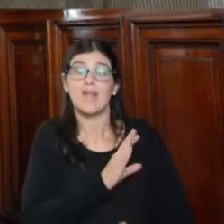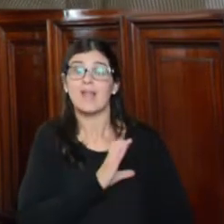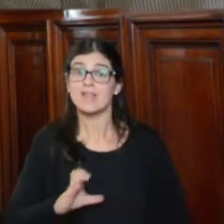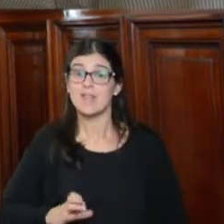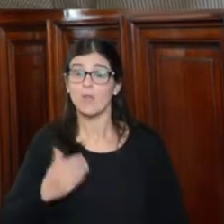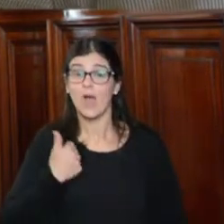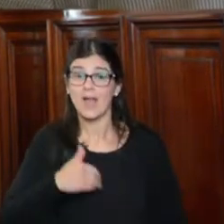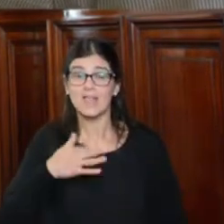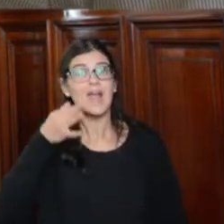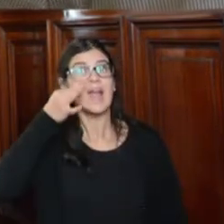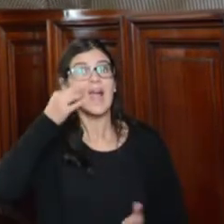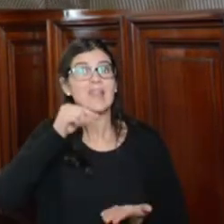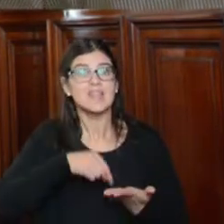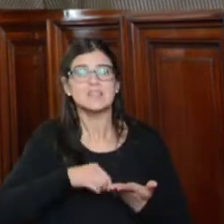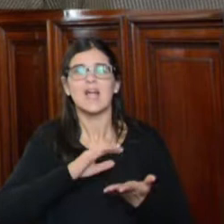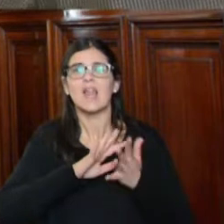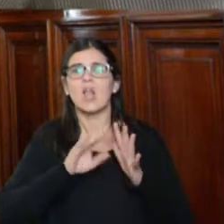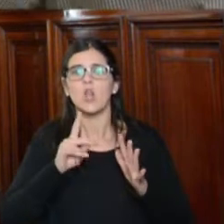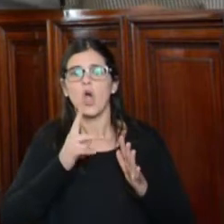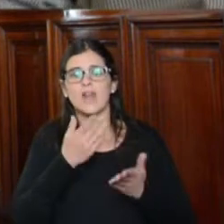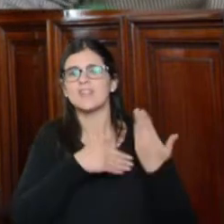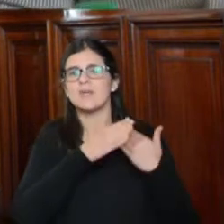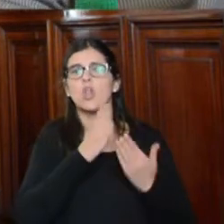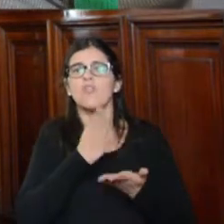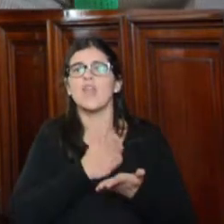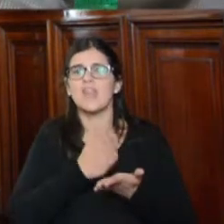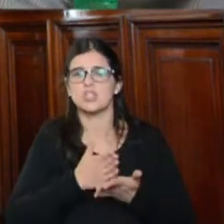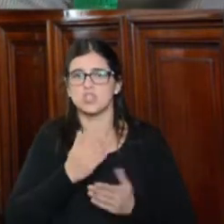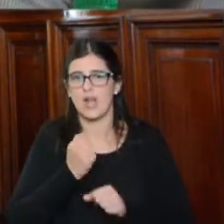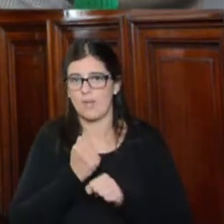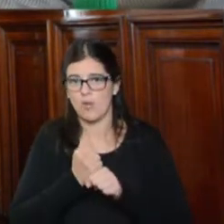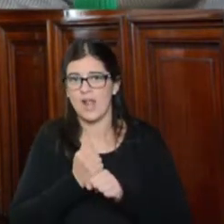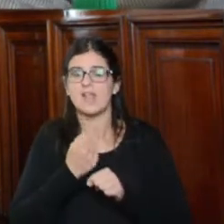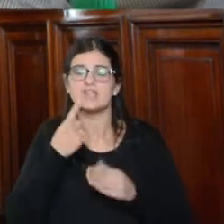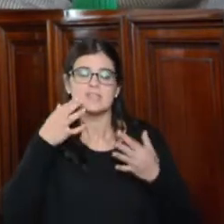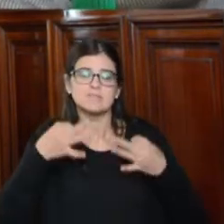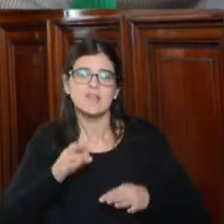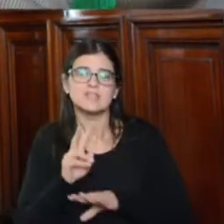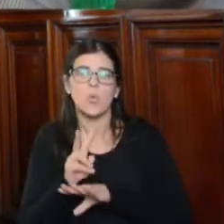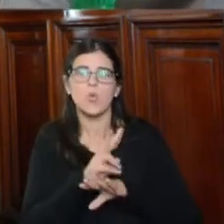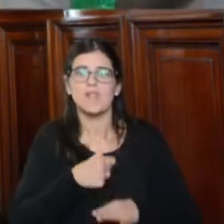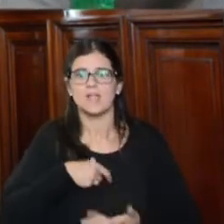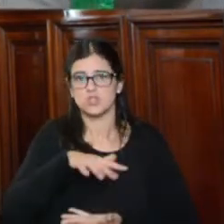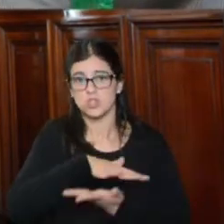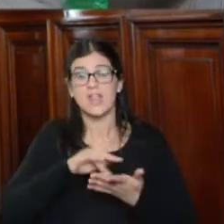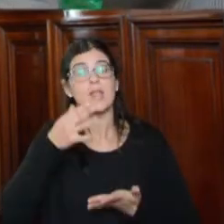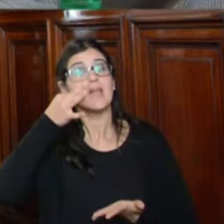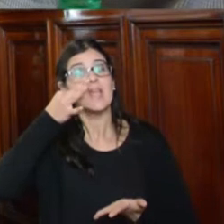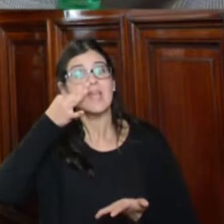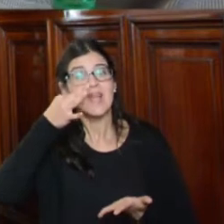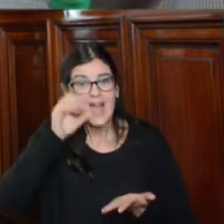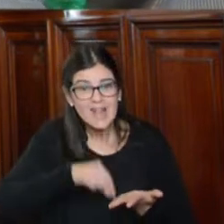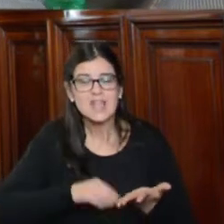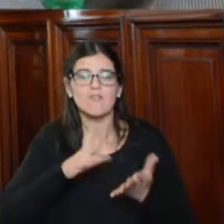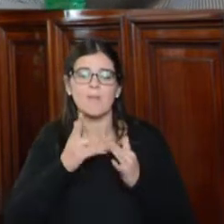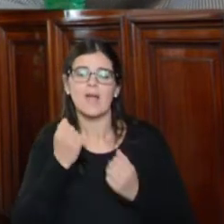argentino garantice la no regresividad en materia de derechos laborales y de seguridad social, que debe garantizar el principio